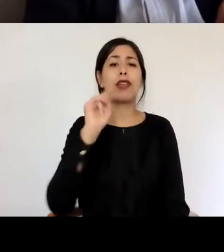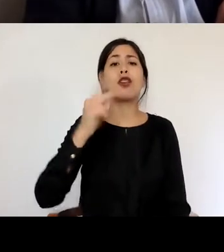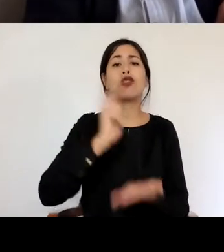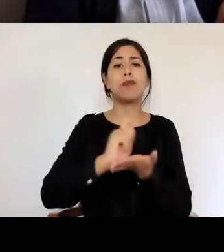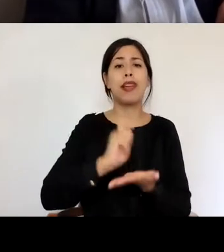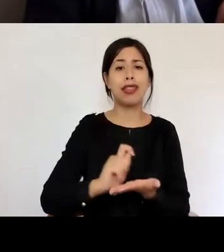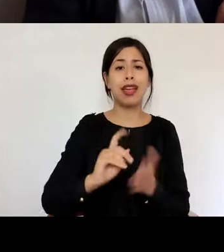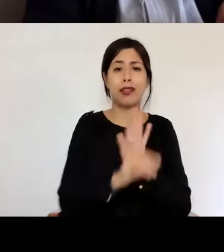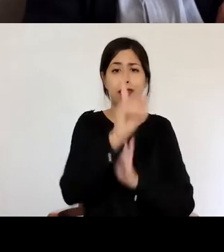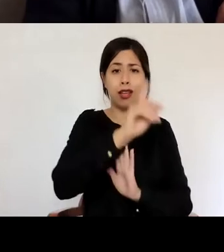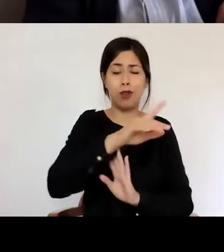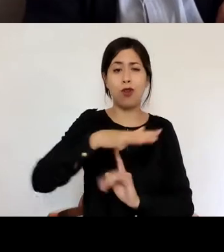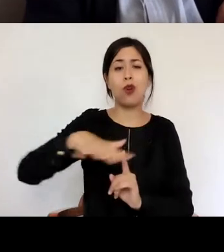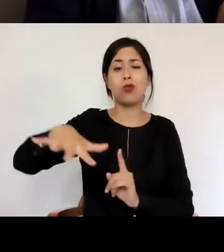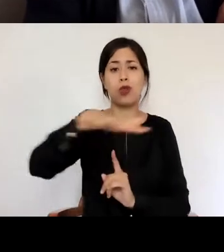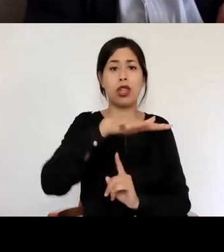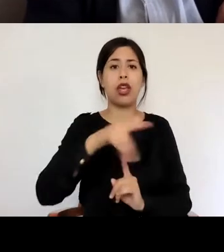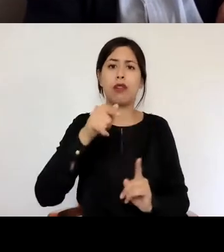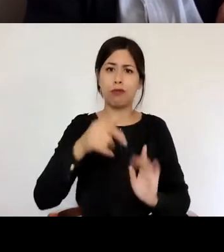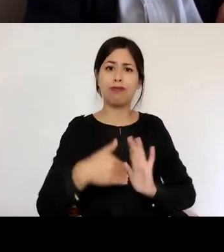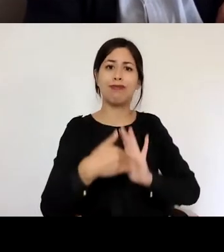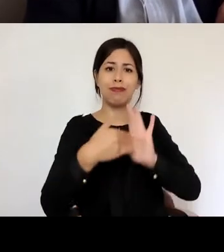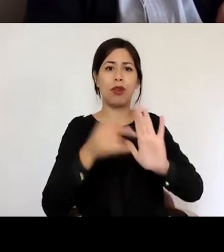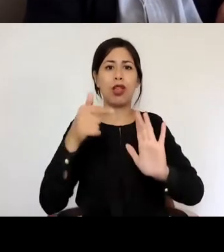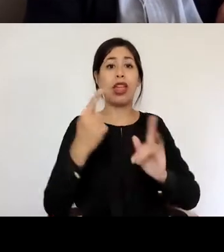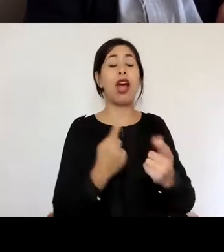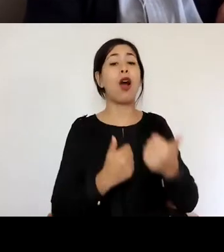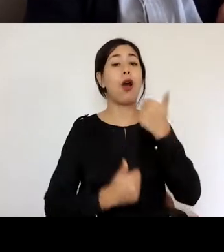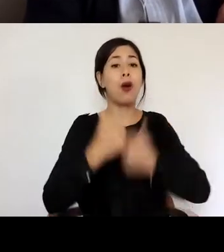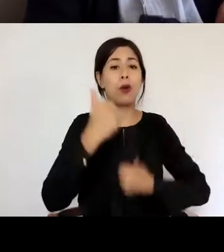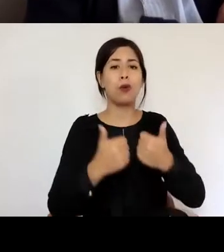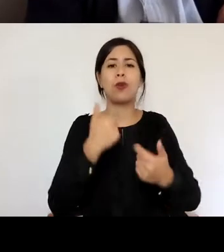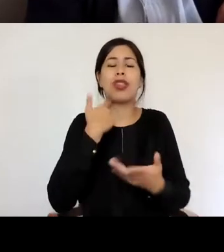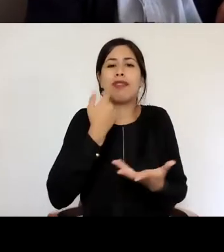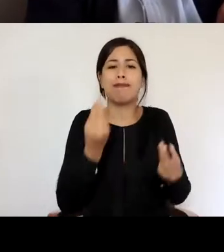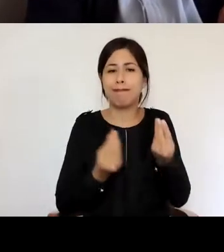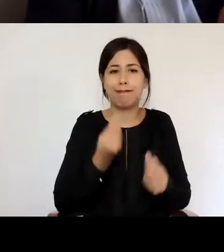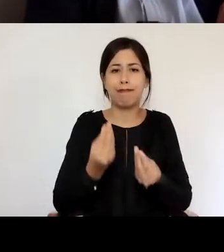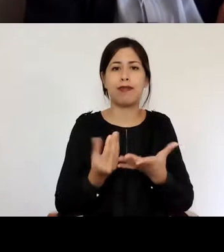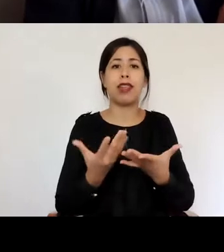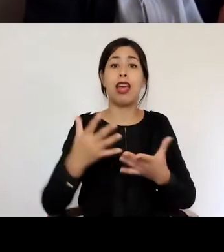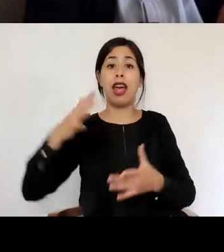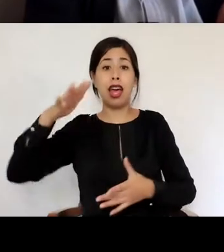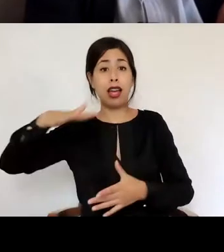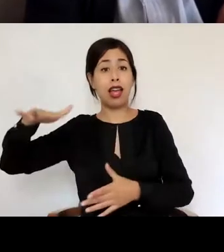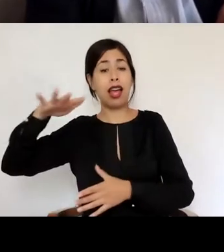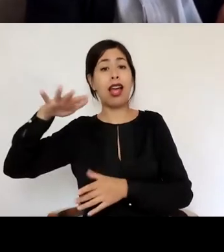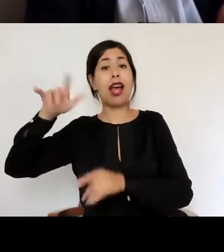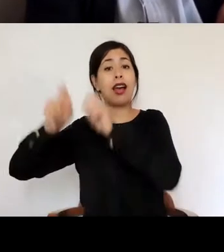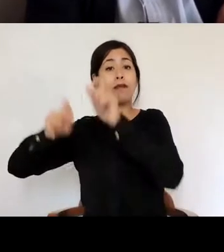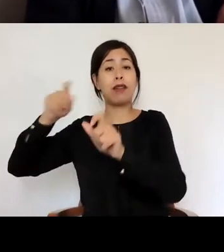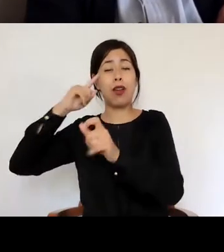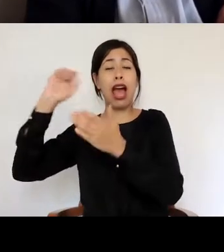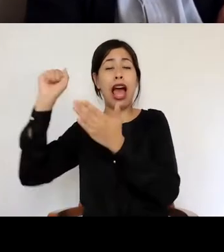refleja un poco el espíritu de este concurso que es este diálogo entre el quehacer académico y los problemas del país